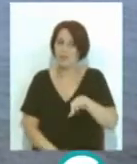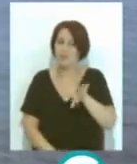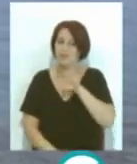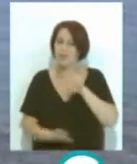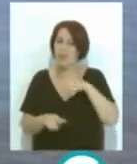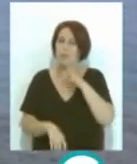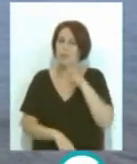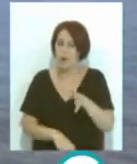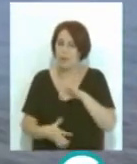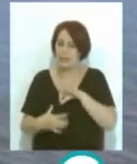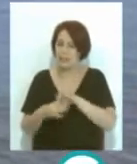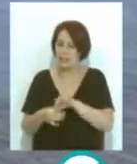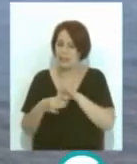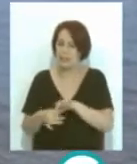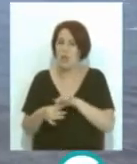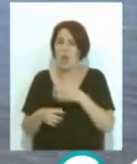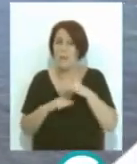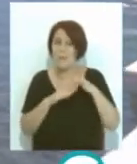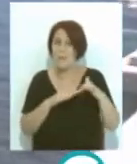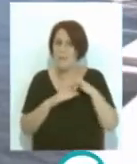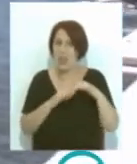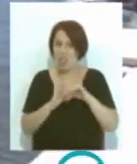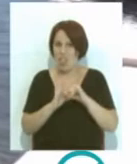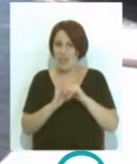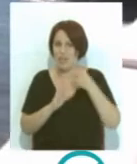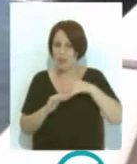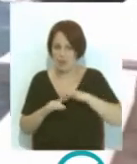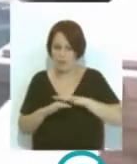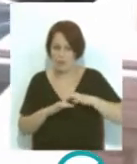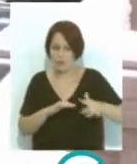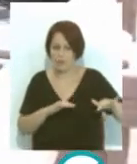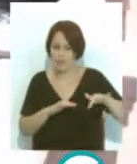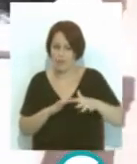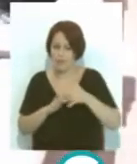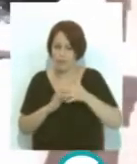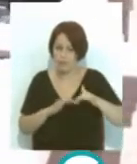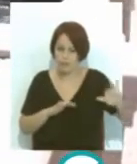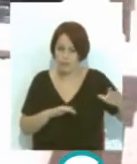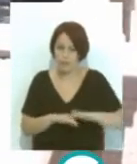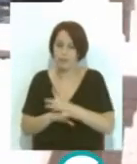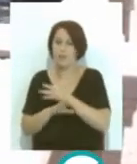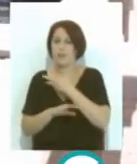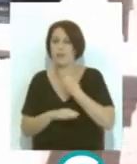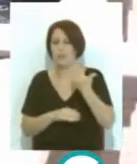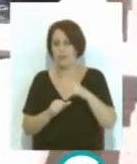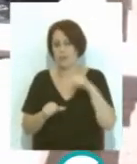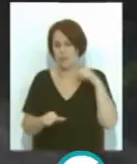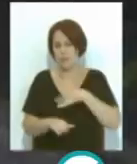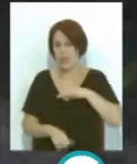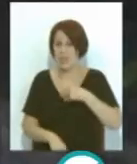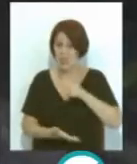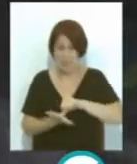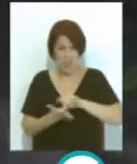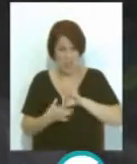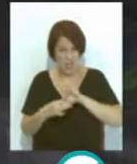Cádiz por su relación íntima con el mar y como emblema de la costa que ha sido golpeada por estos fenómenos naturales Una ciudad íntimamente